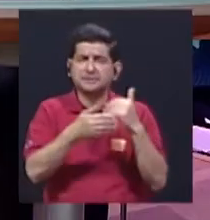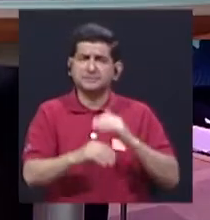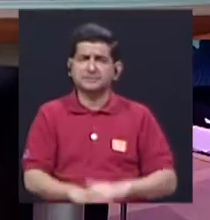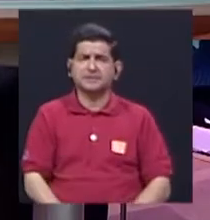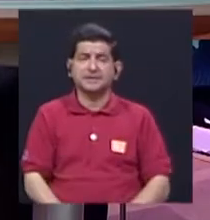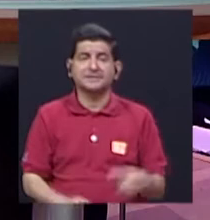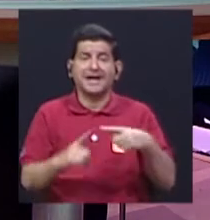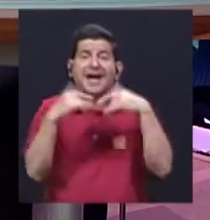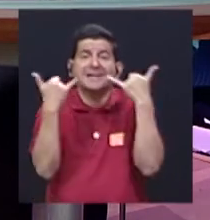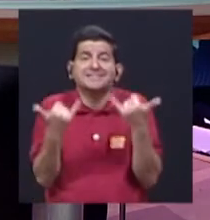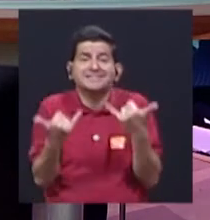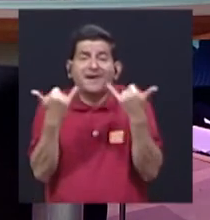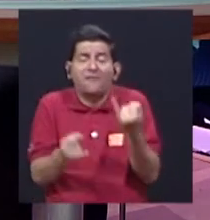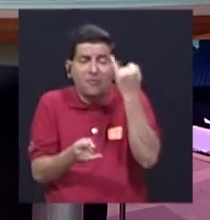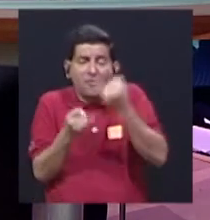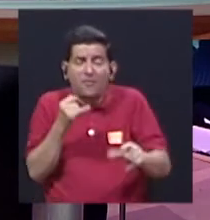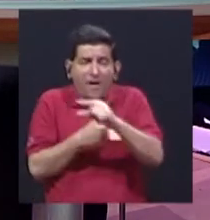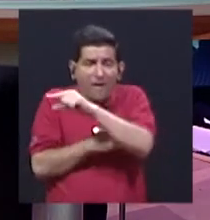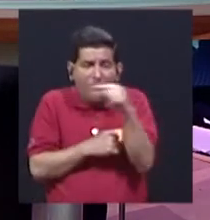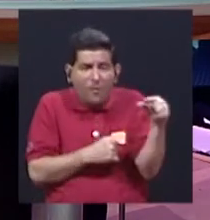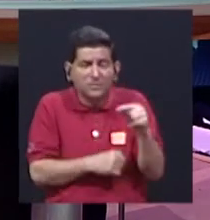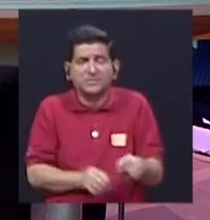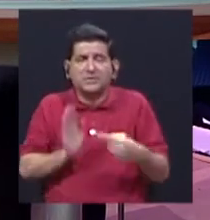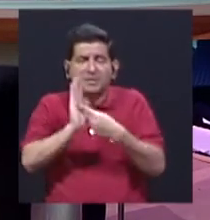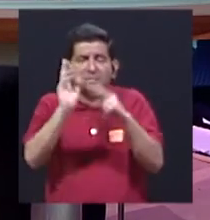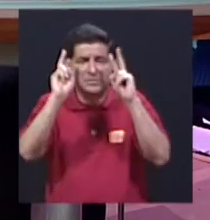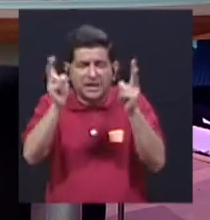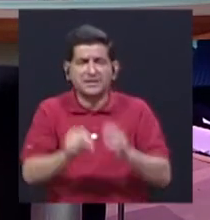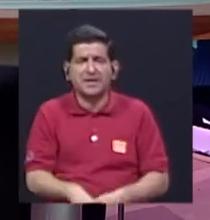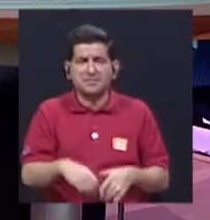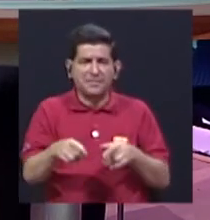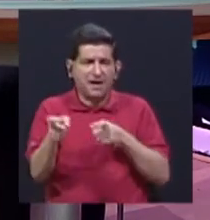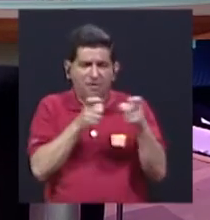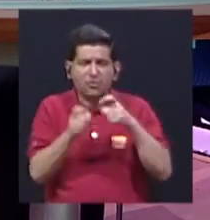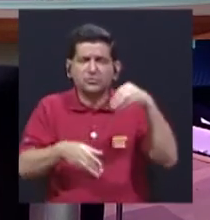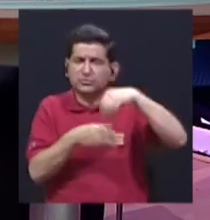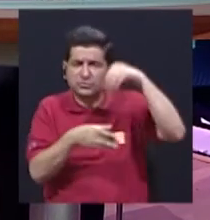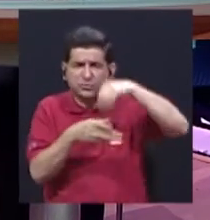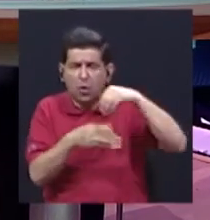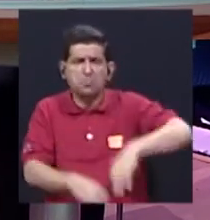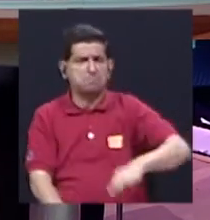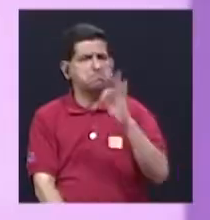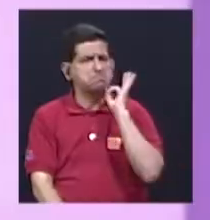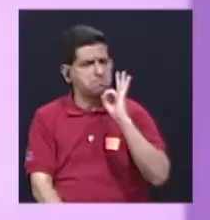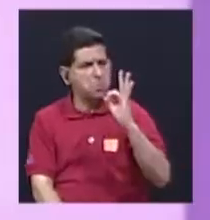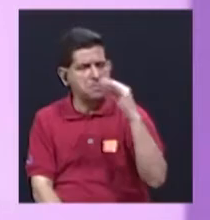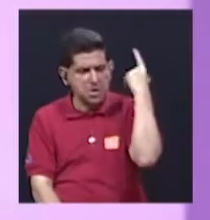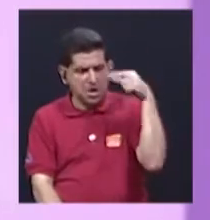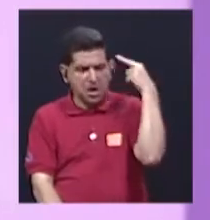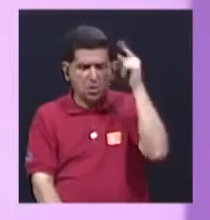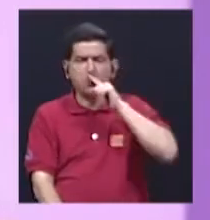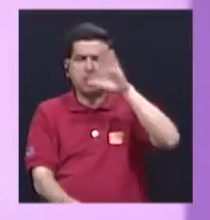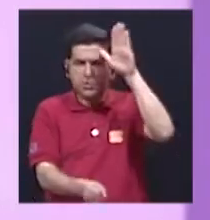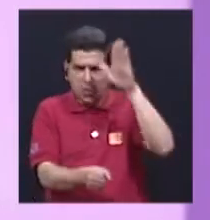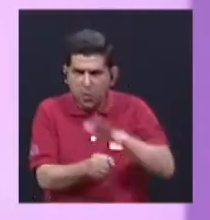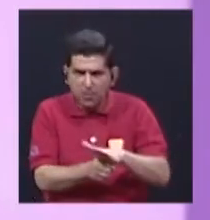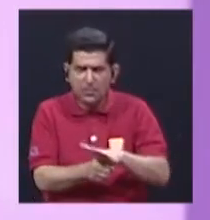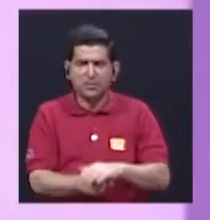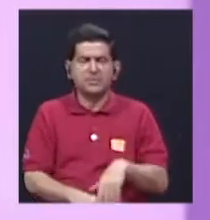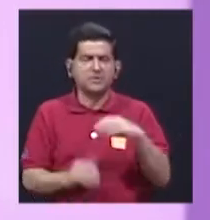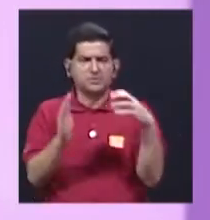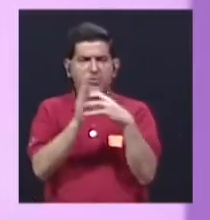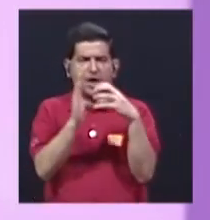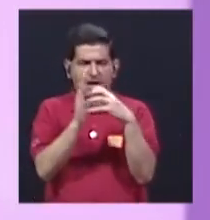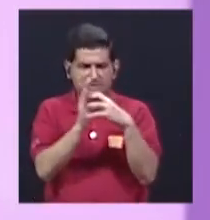Es hasta ahora, la última semana, ahora que se ha dado a conocer el tema de regulación de contenidos, que está muy bien que el gobierno se haya comprometido a sacar de ese